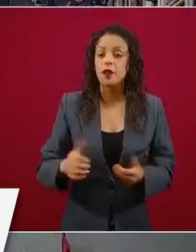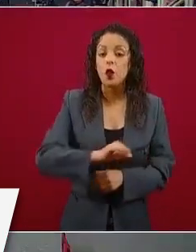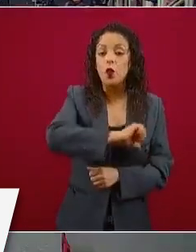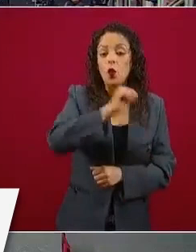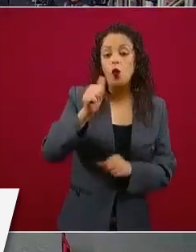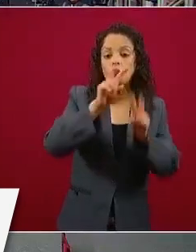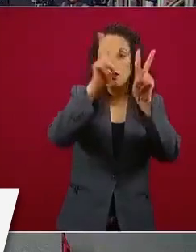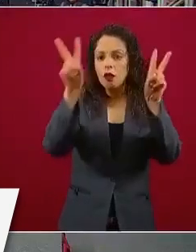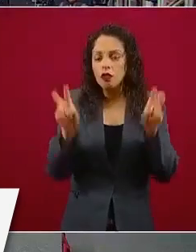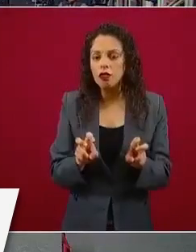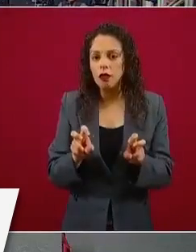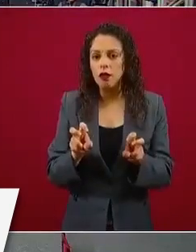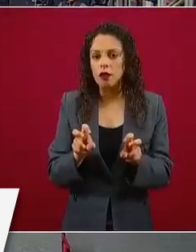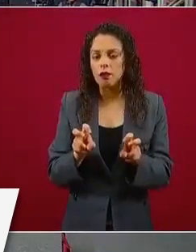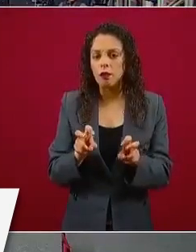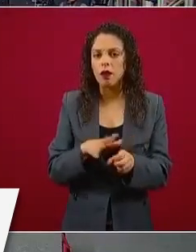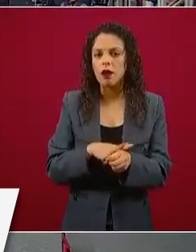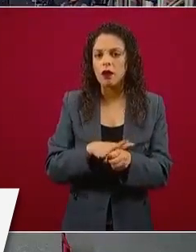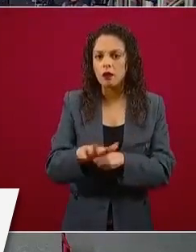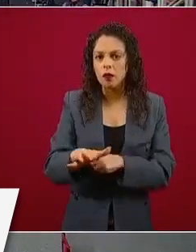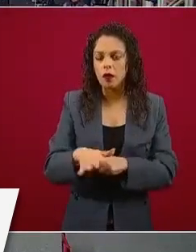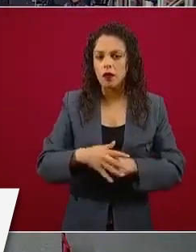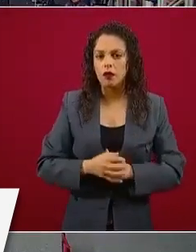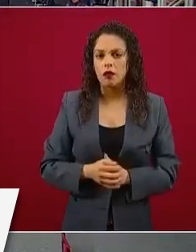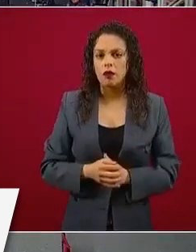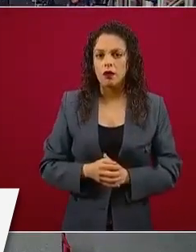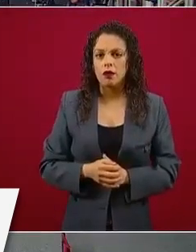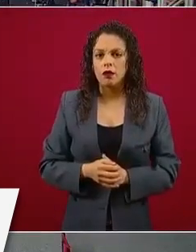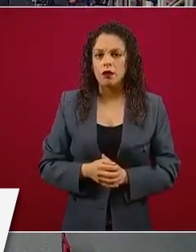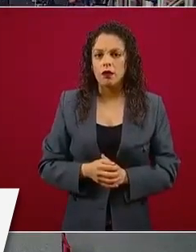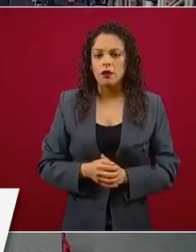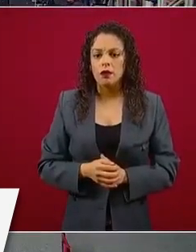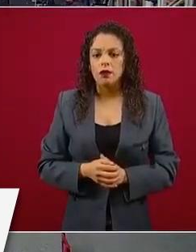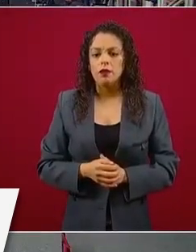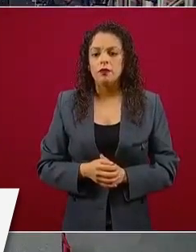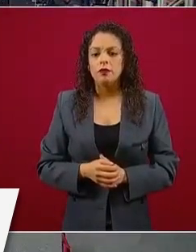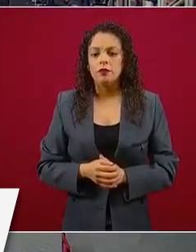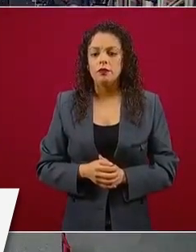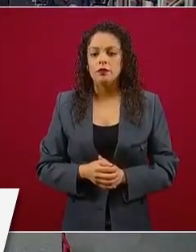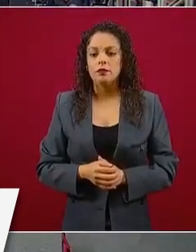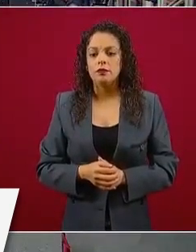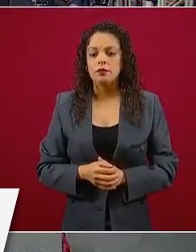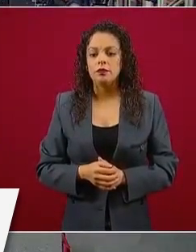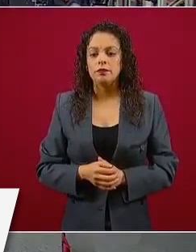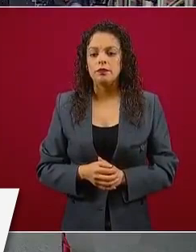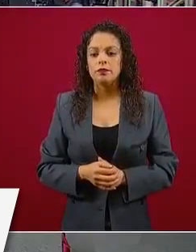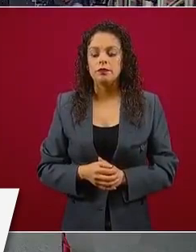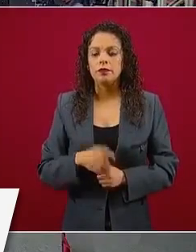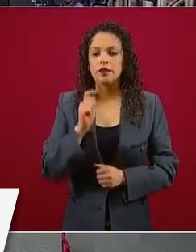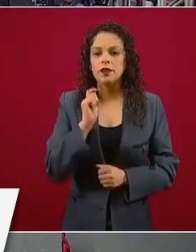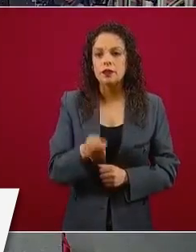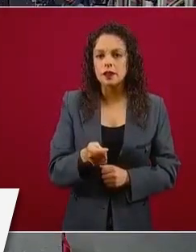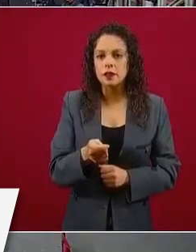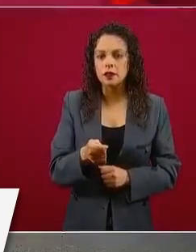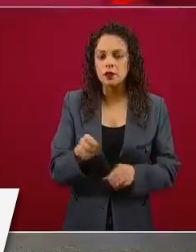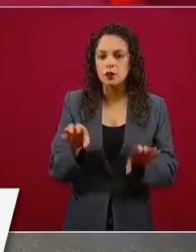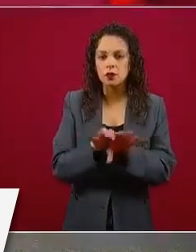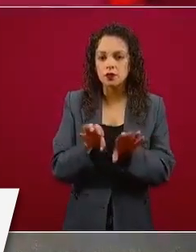distingue este nuevo acuerdo es el trato a los trabajadores.